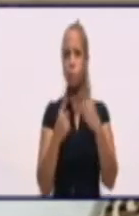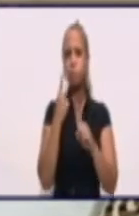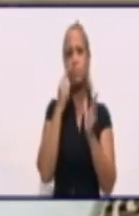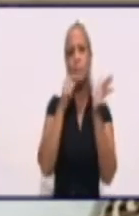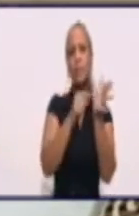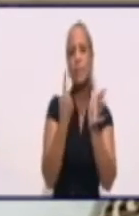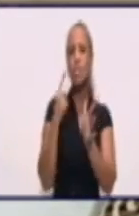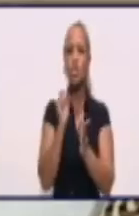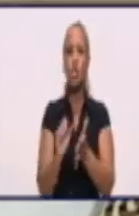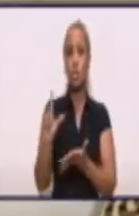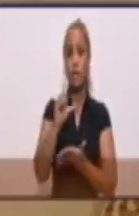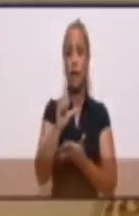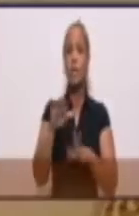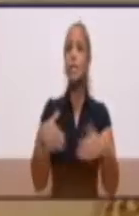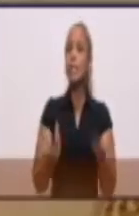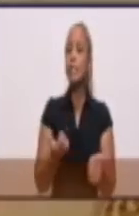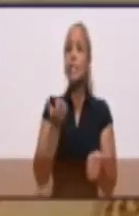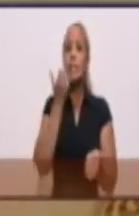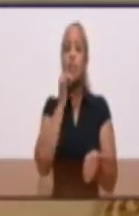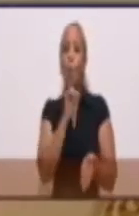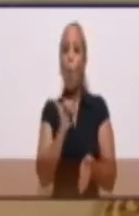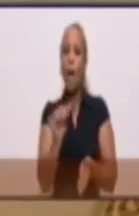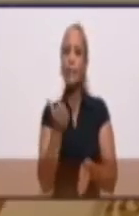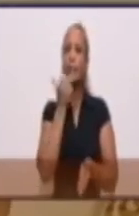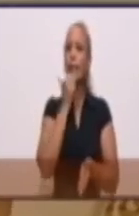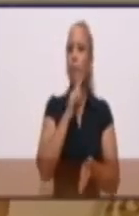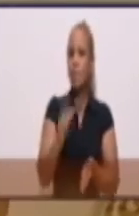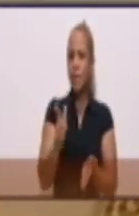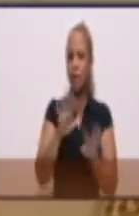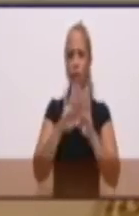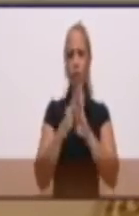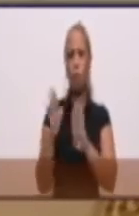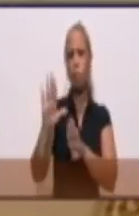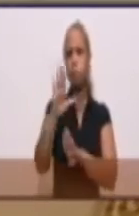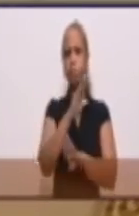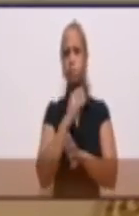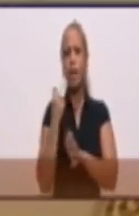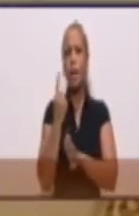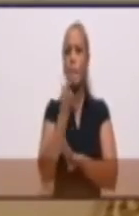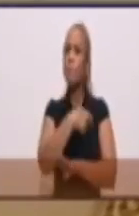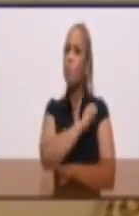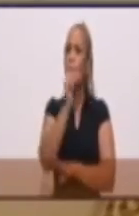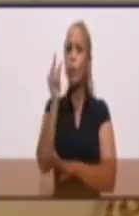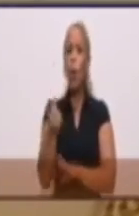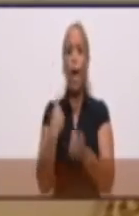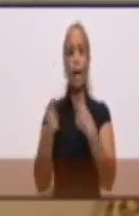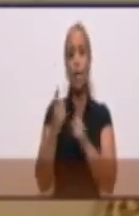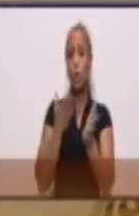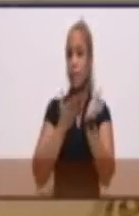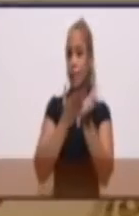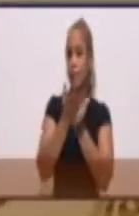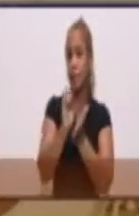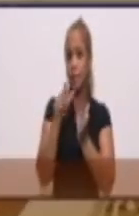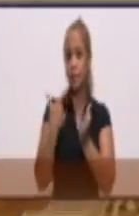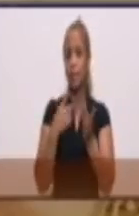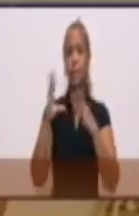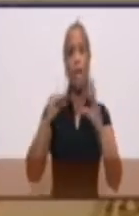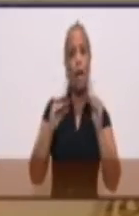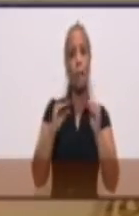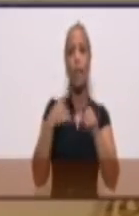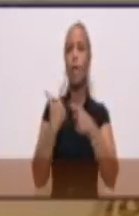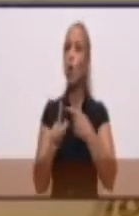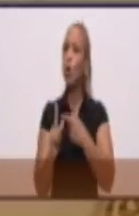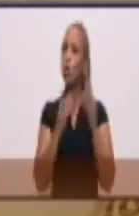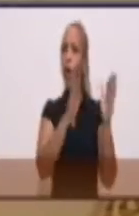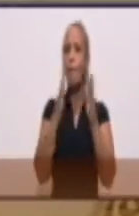social, sino informar la agenda pública, aquello que no se habla en directo, aquello que no se habla en otros espacios